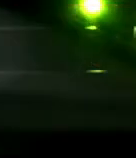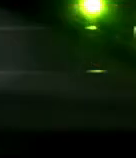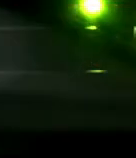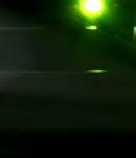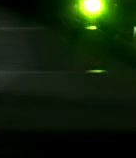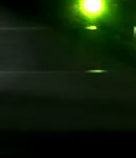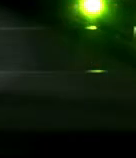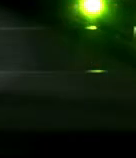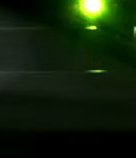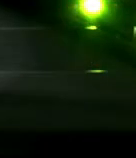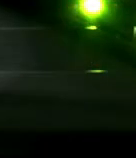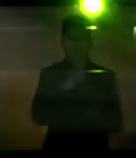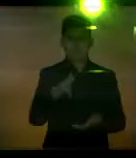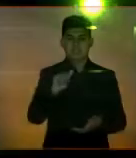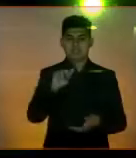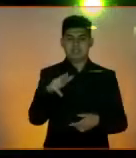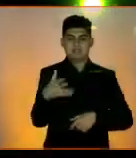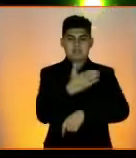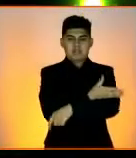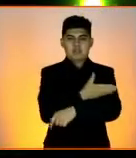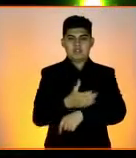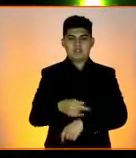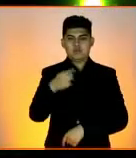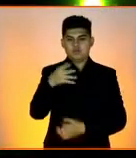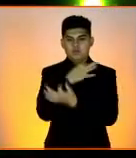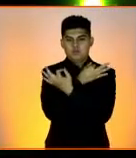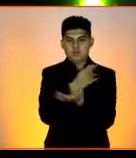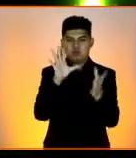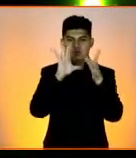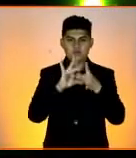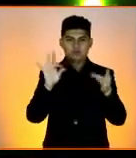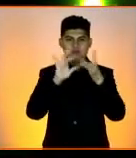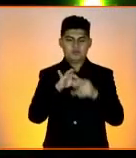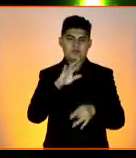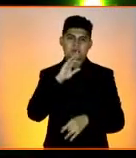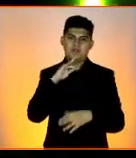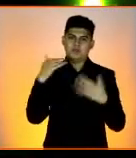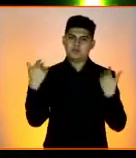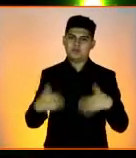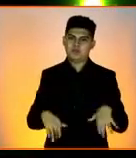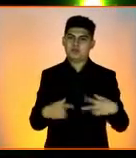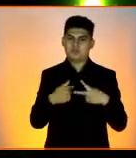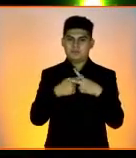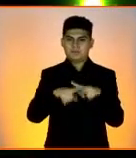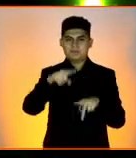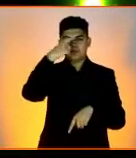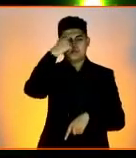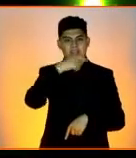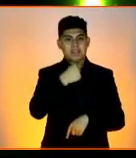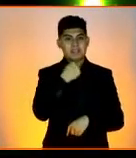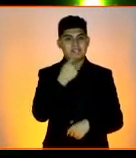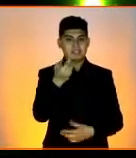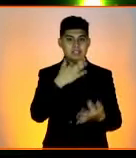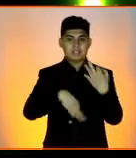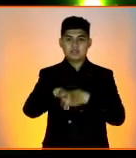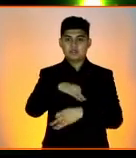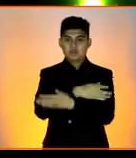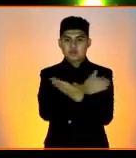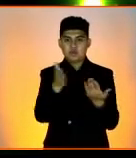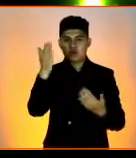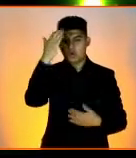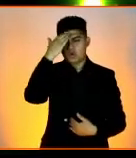Muchas gracias, Irma, por acompañarnos y por tu mensaje. Y bueno, pues qué mejor introducción para decirles a ustedes que